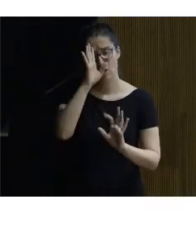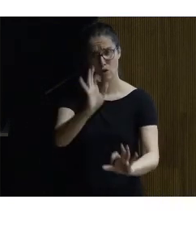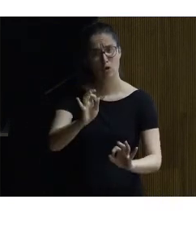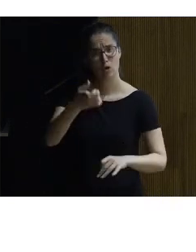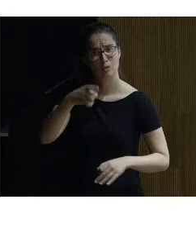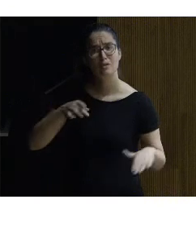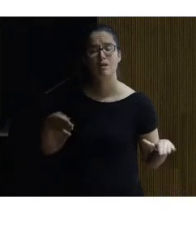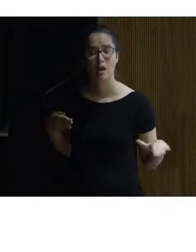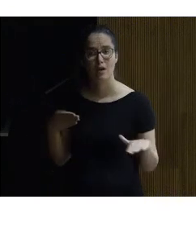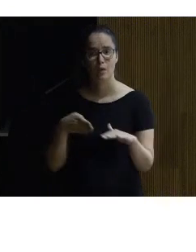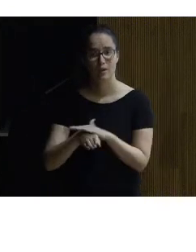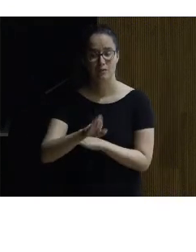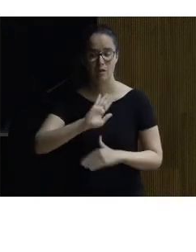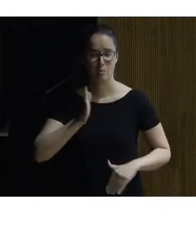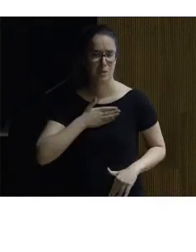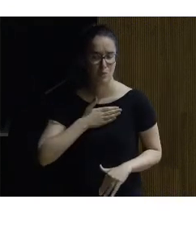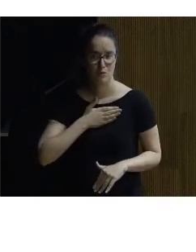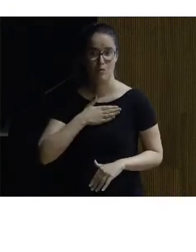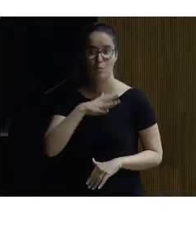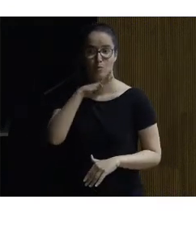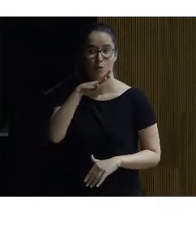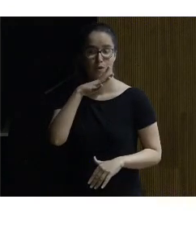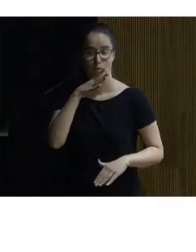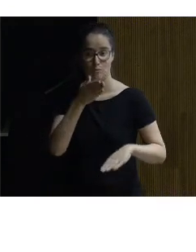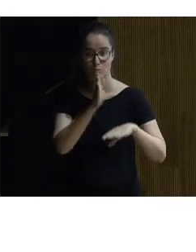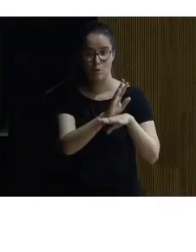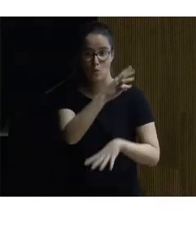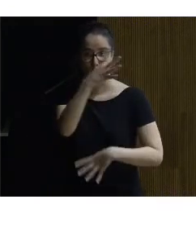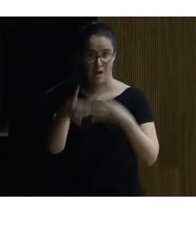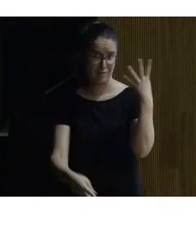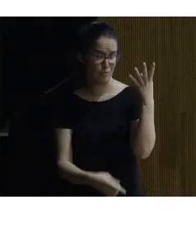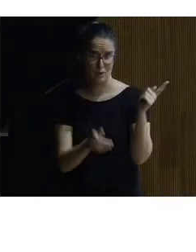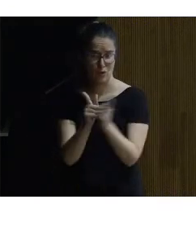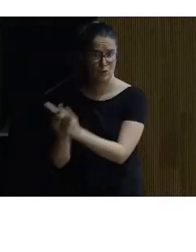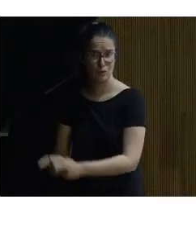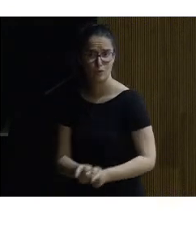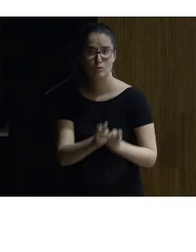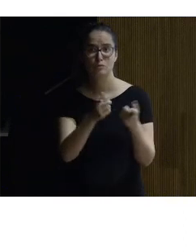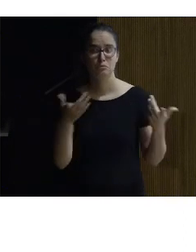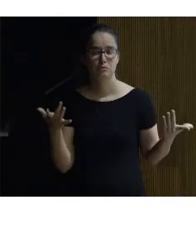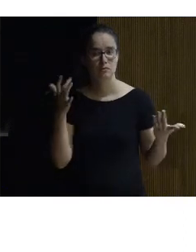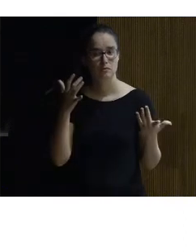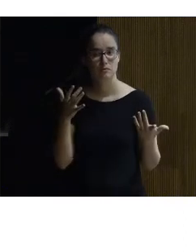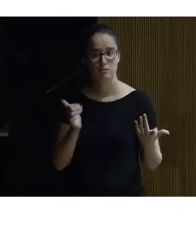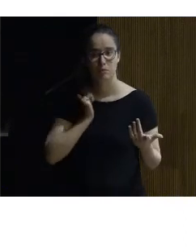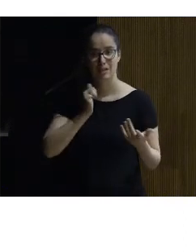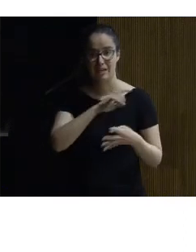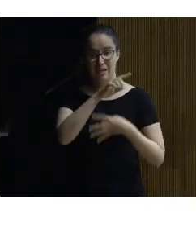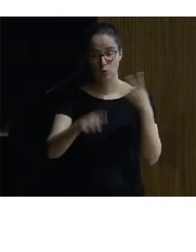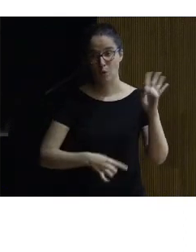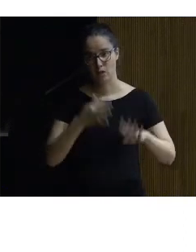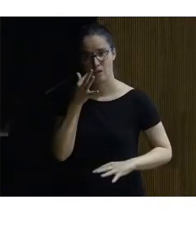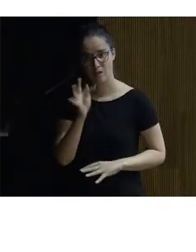en la accesibilidad al patrimonio por eso les he traído cuatro pinceladas ¿no? pues casualmente las cuatro de